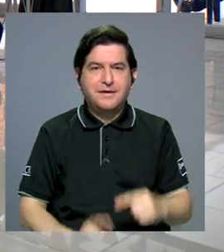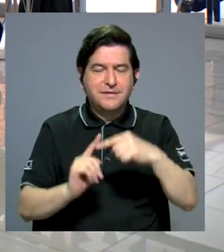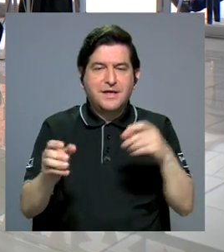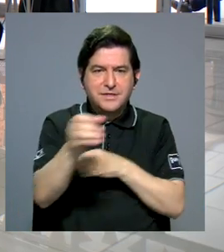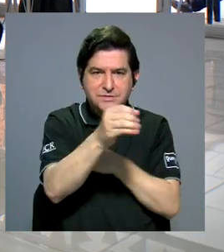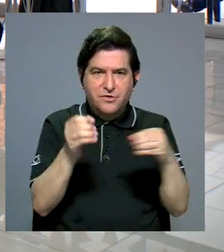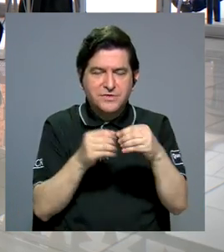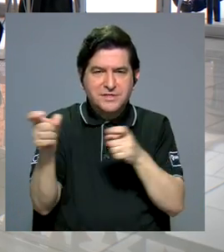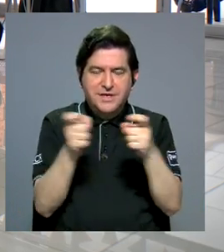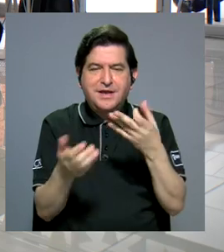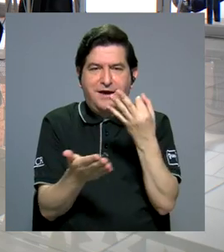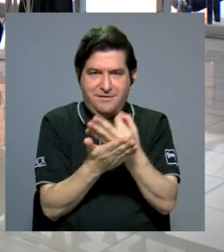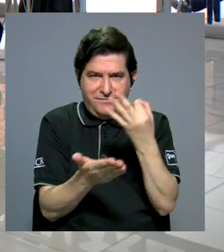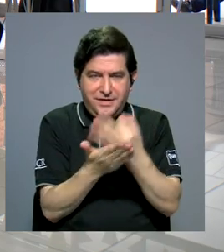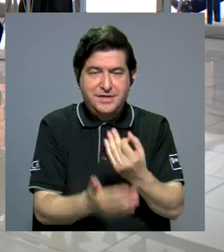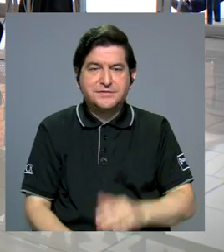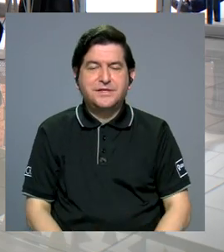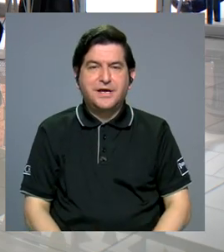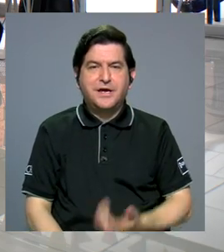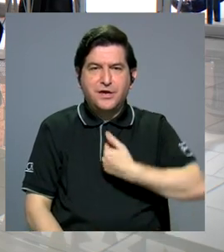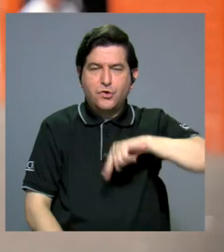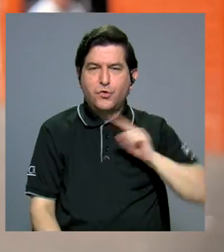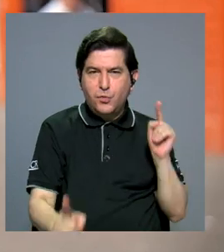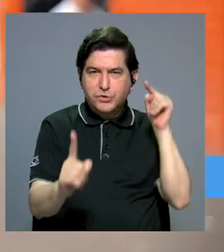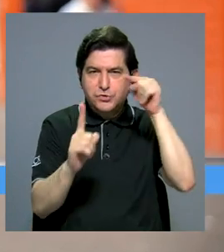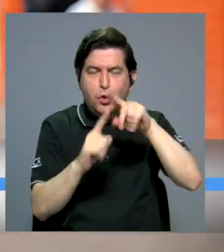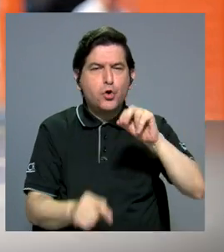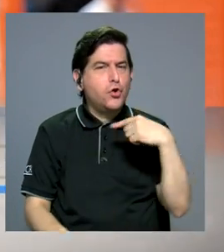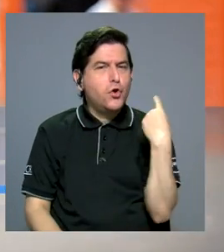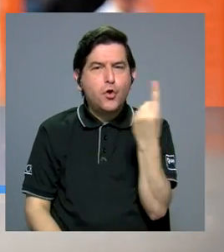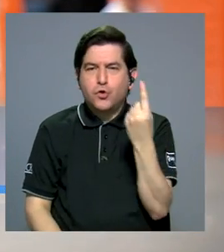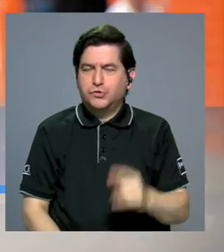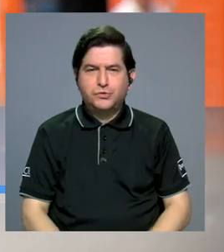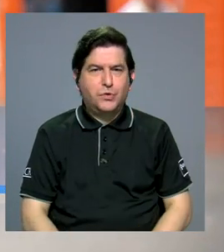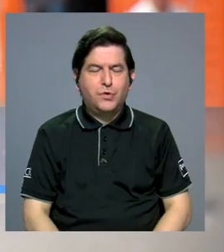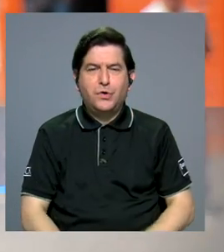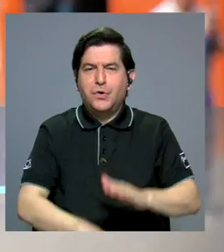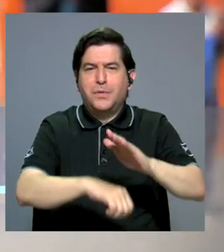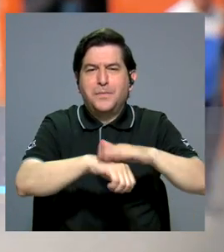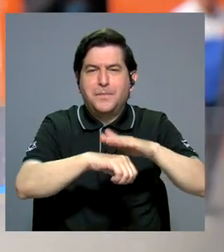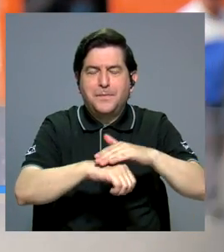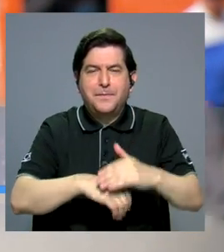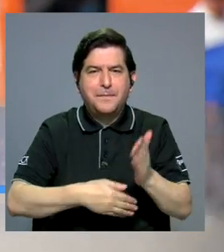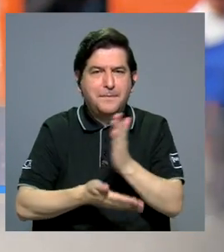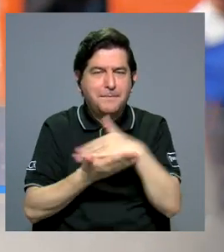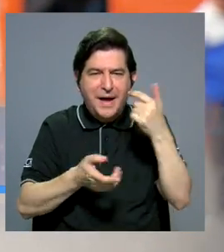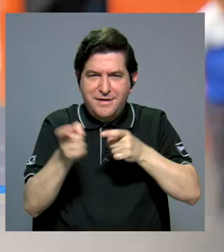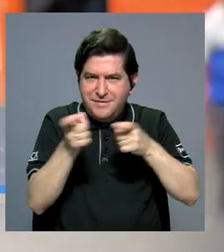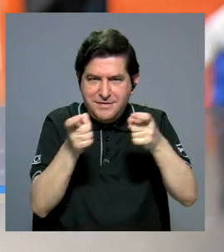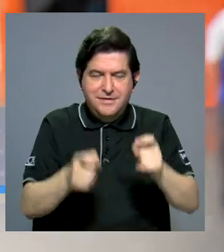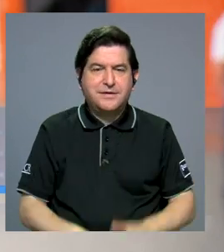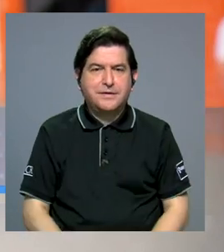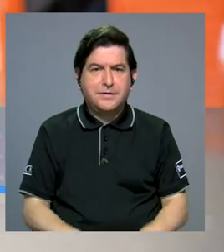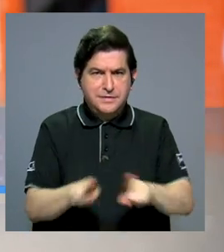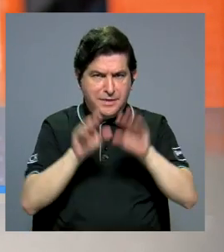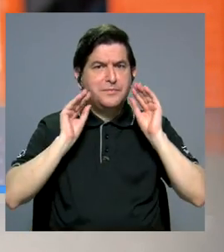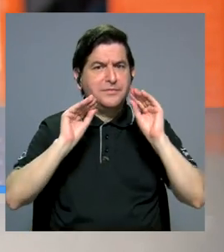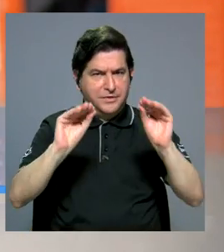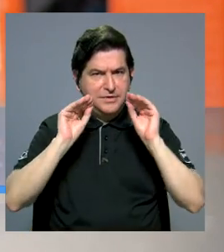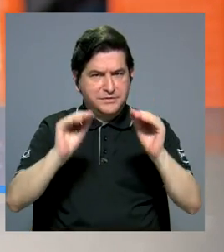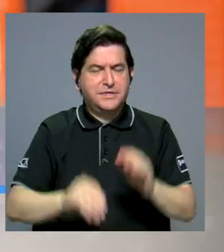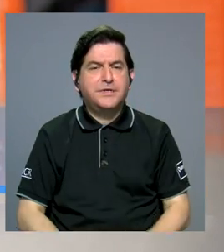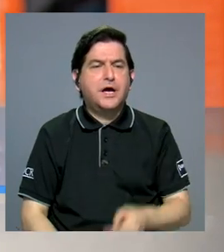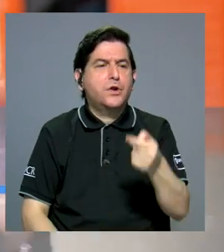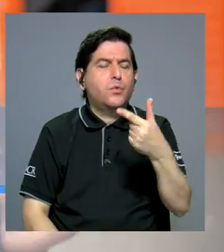la parte de la Oficina de Administración Financiera, nuestro propósito no solamente es ser facilitadores de la parte administrativa, sino también enseñar,